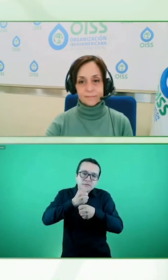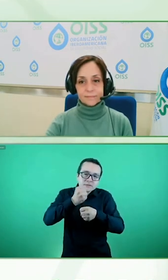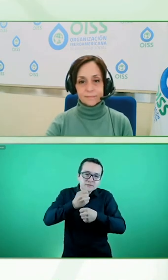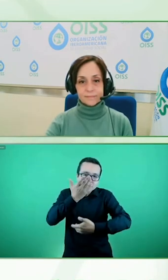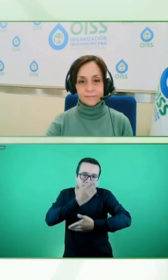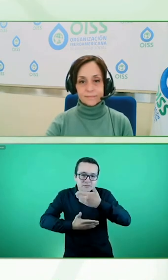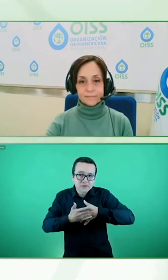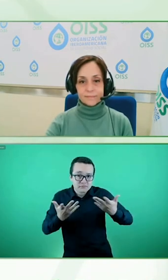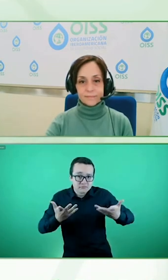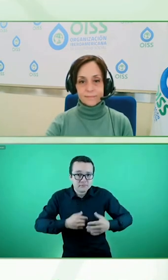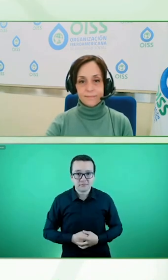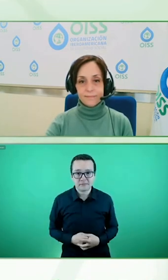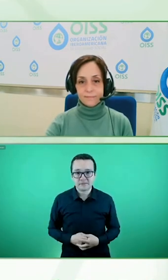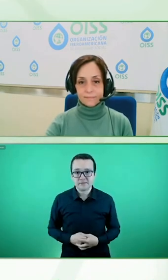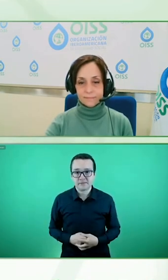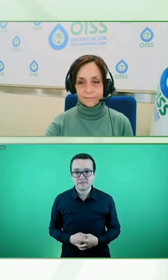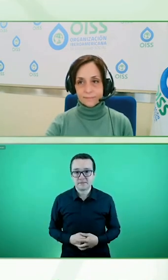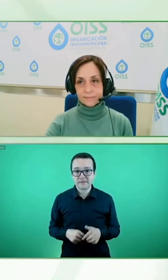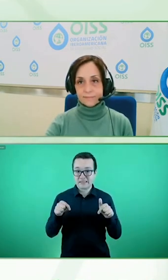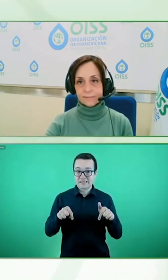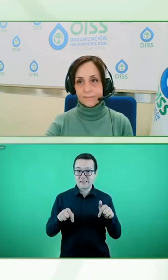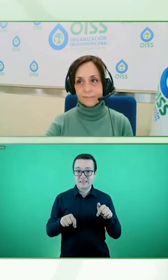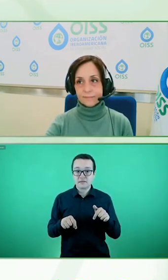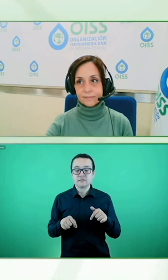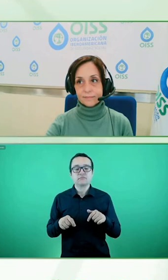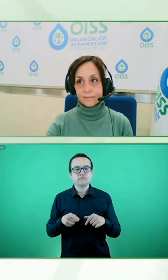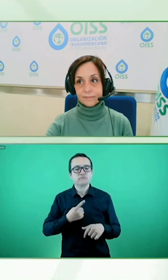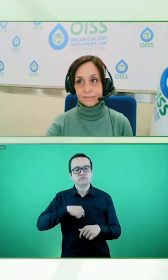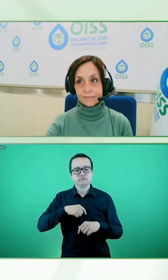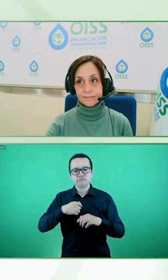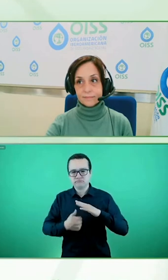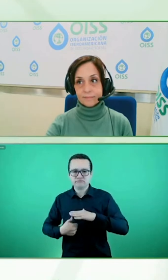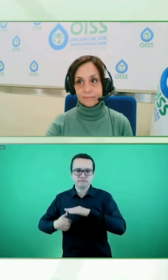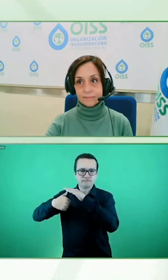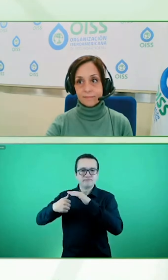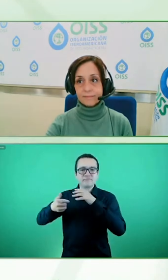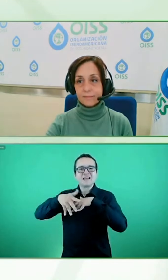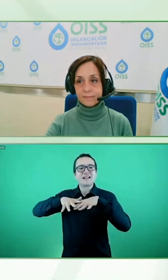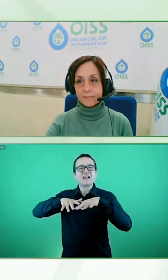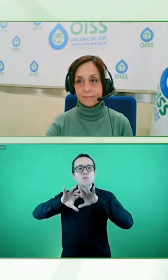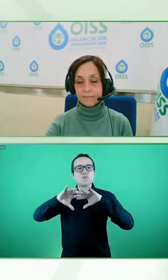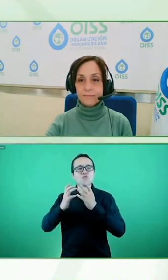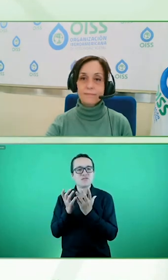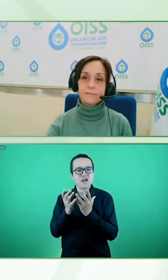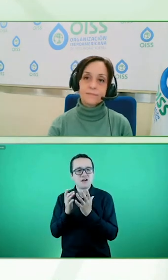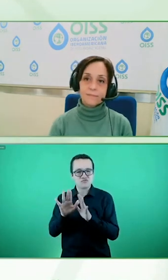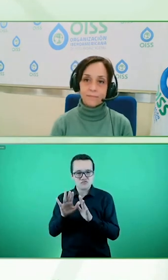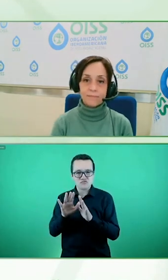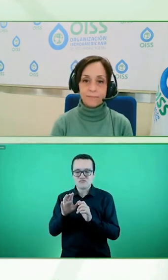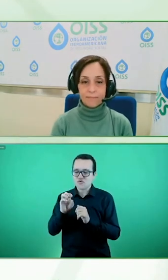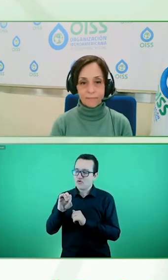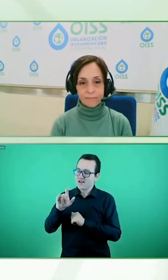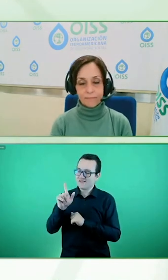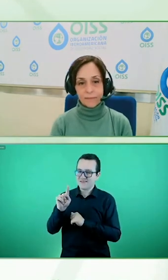está liderado por la Red Mundial de Empresas y Discapacidad de la OIT, que